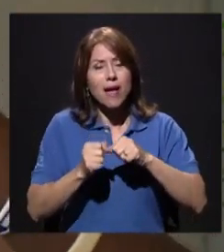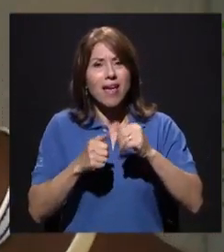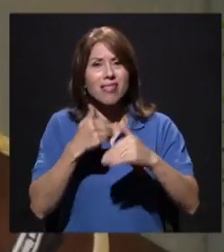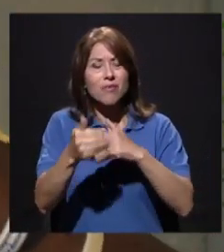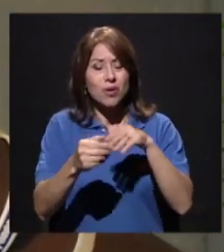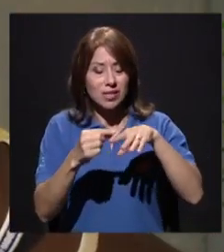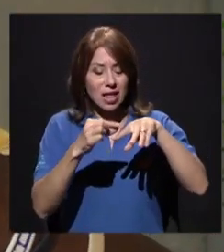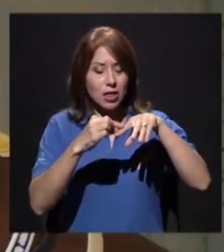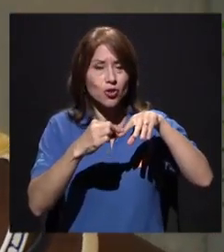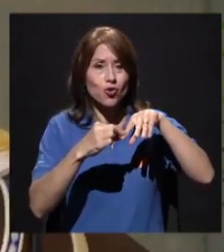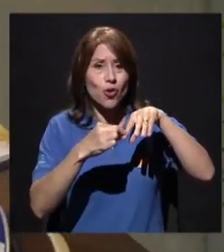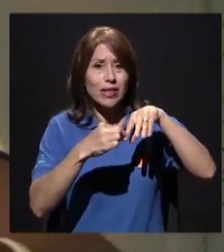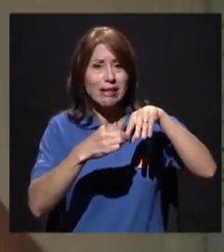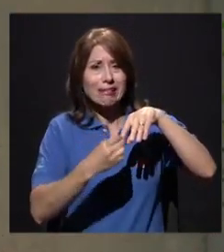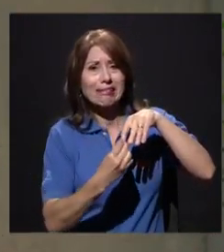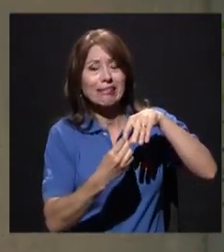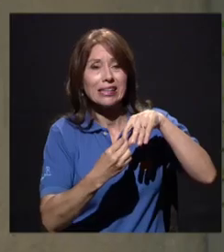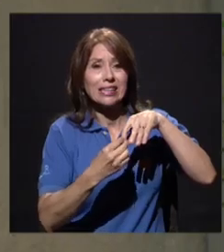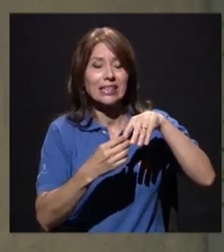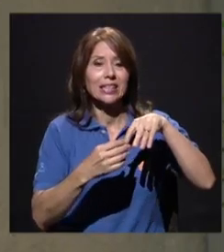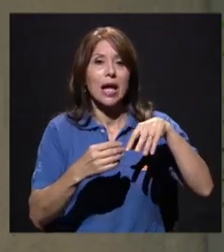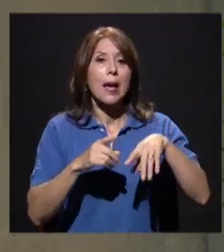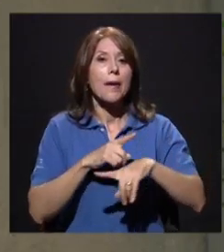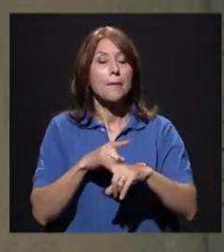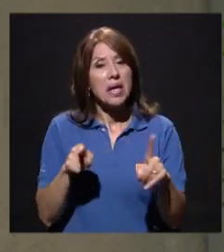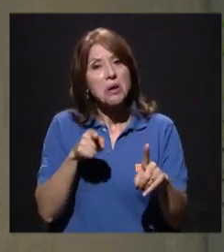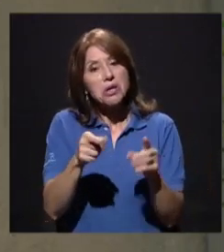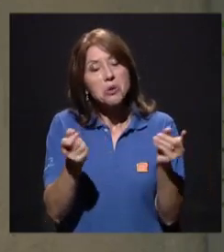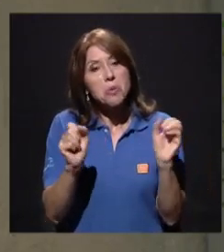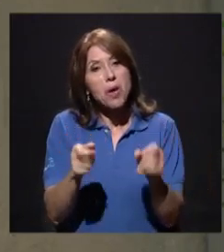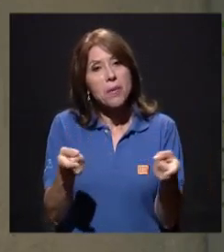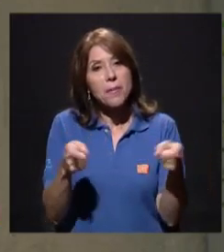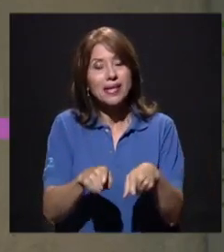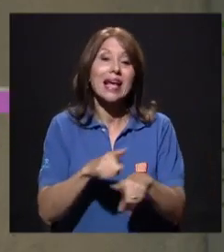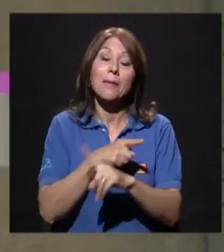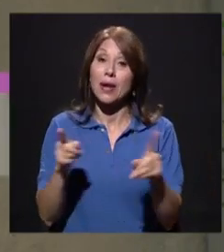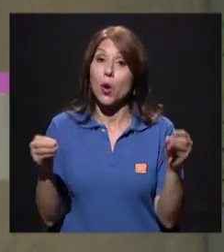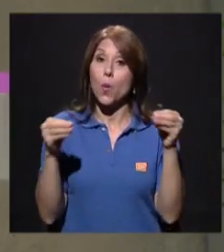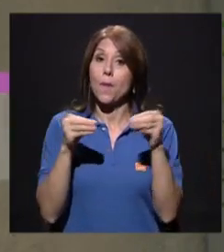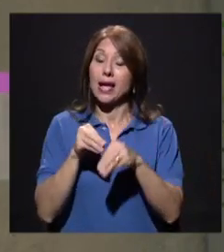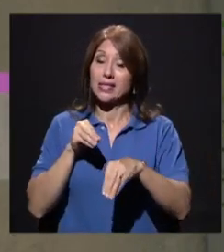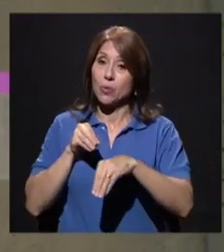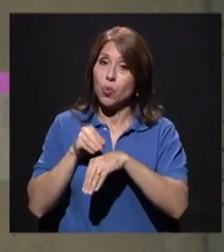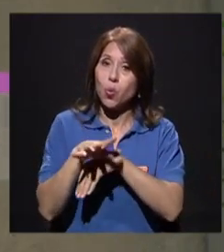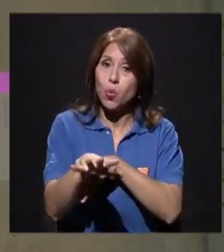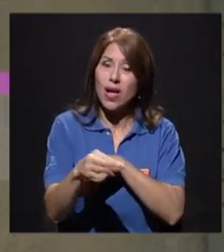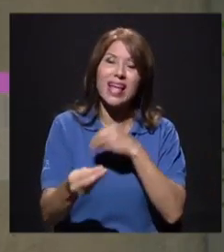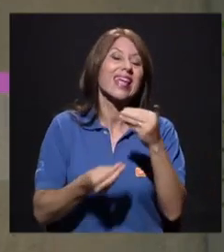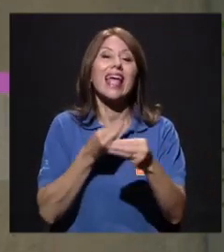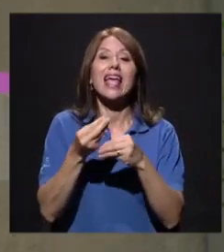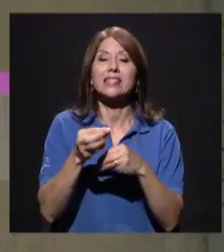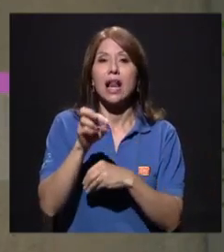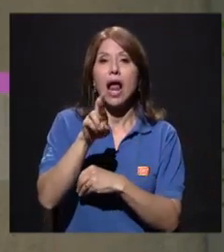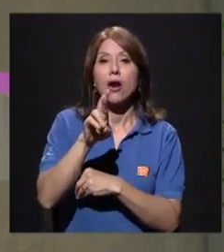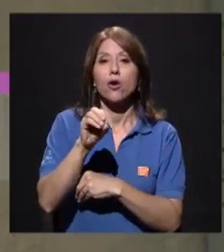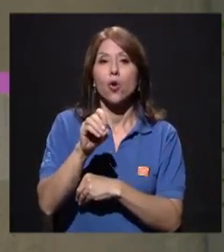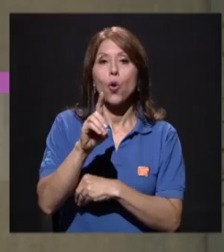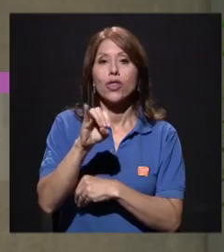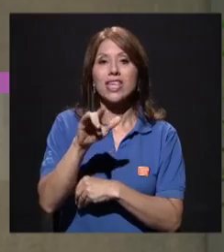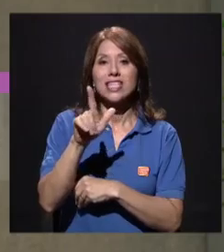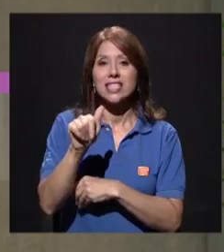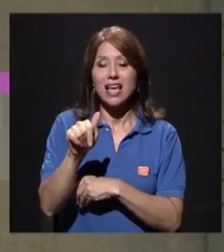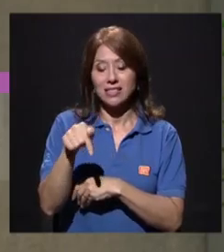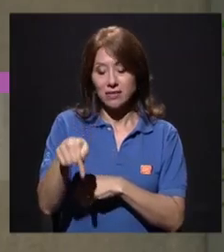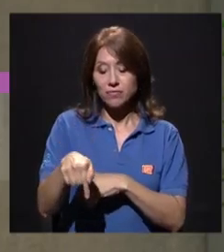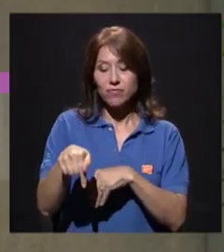lesiones, pero más, más son las rodillas que se van a ver involucradas en el impacto del cemento, del